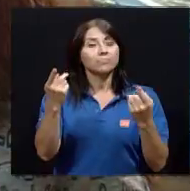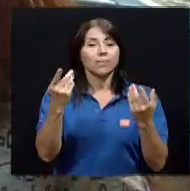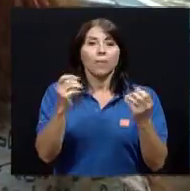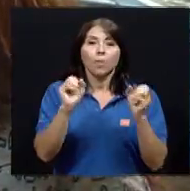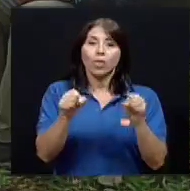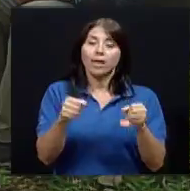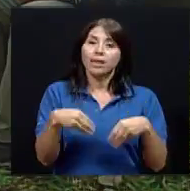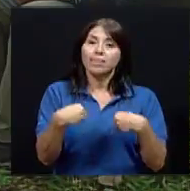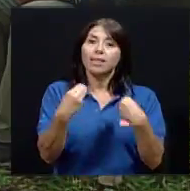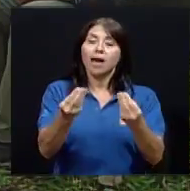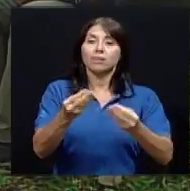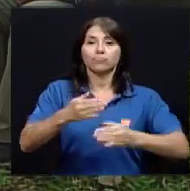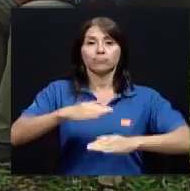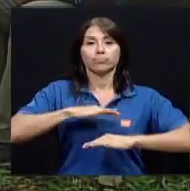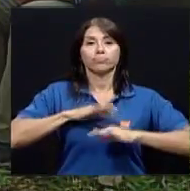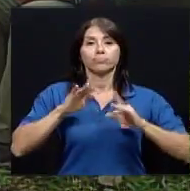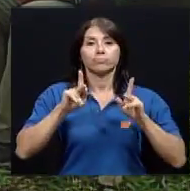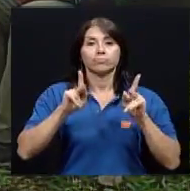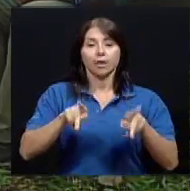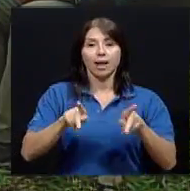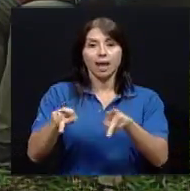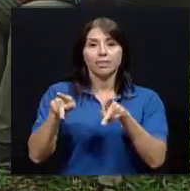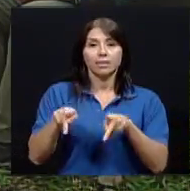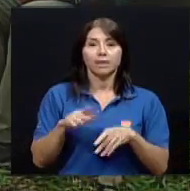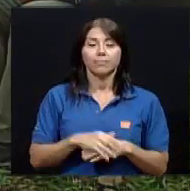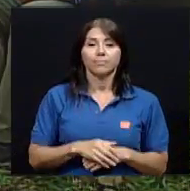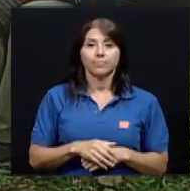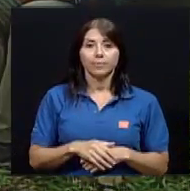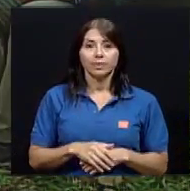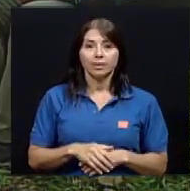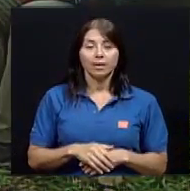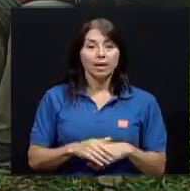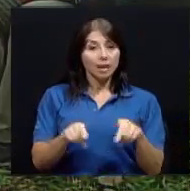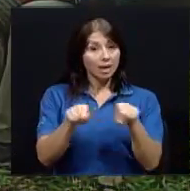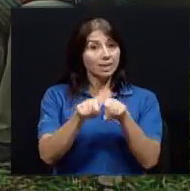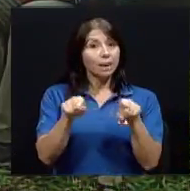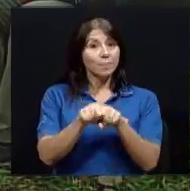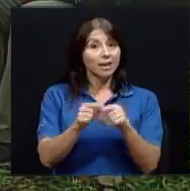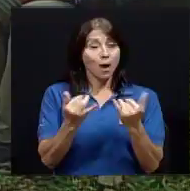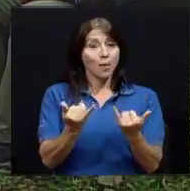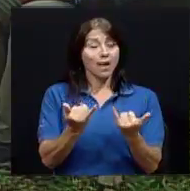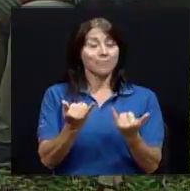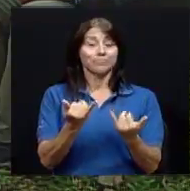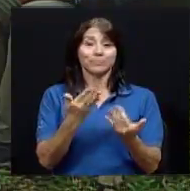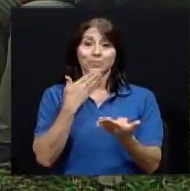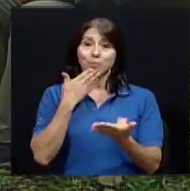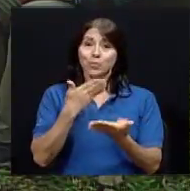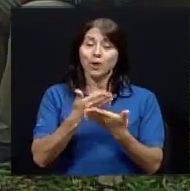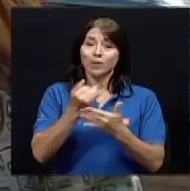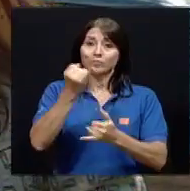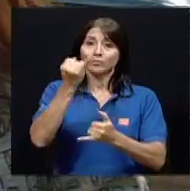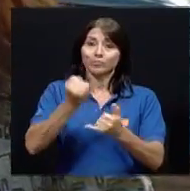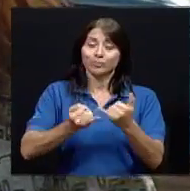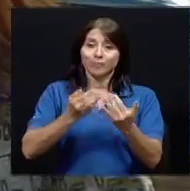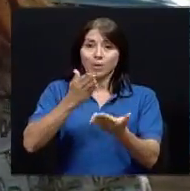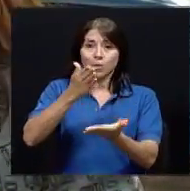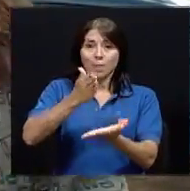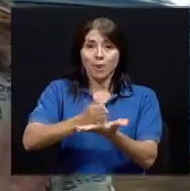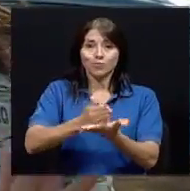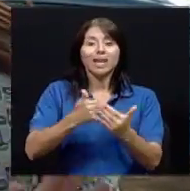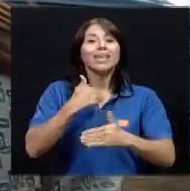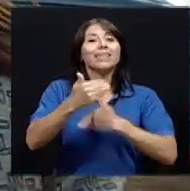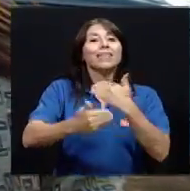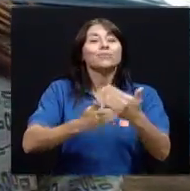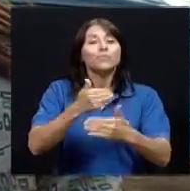población está esperando. Y también sería muy oportuno, entonces, hacer una pausa, don Mauricio, para después retomar